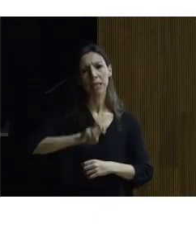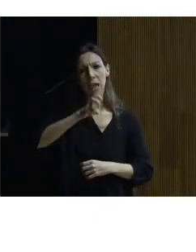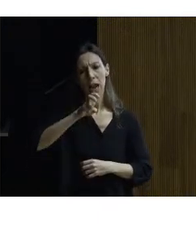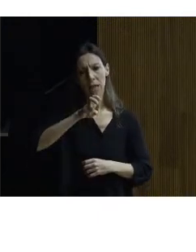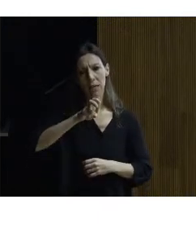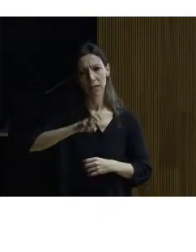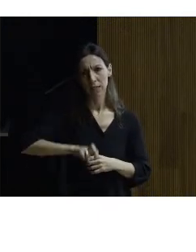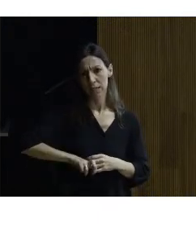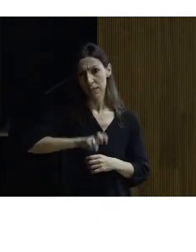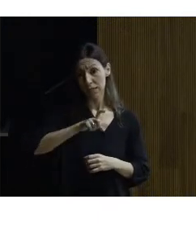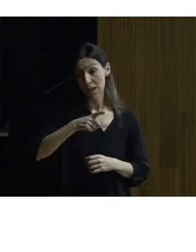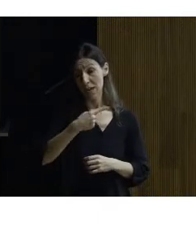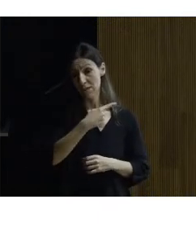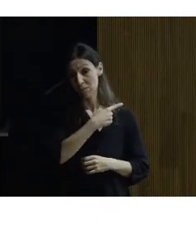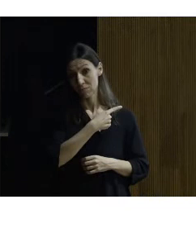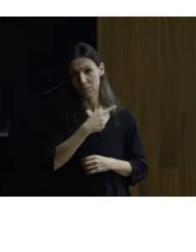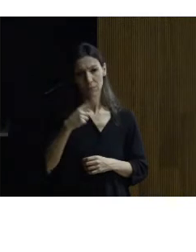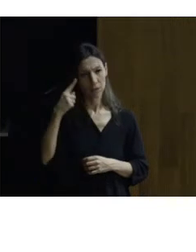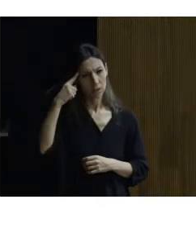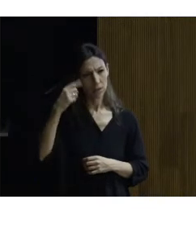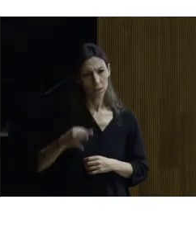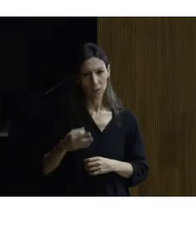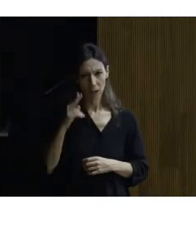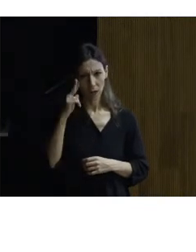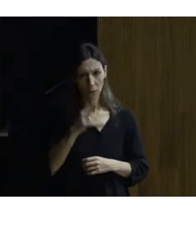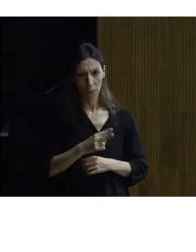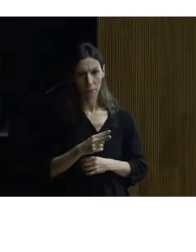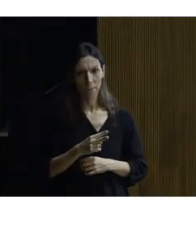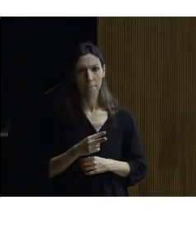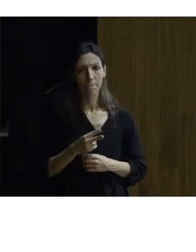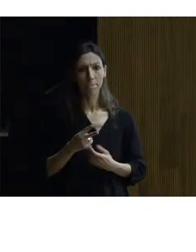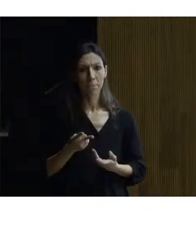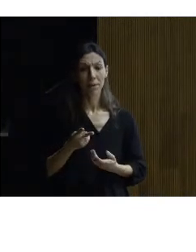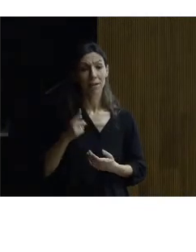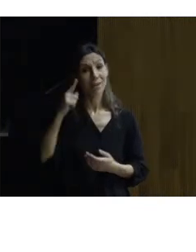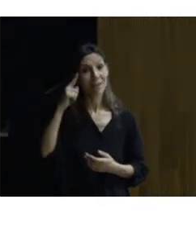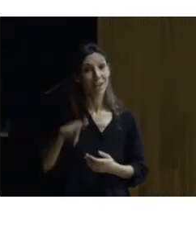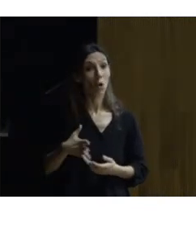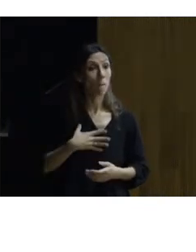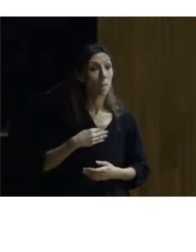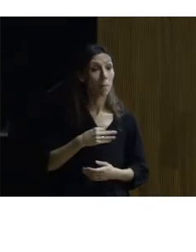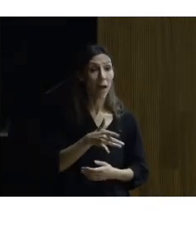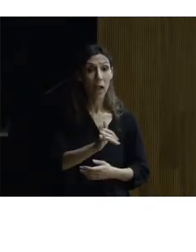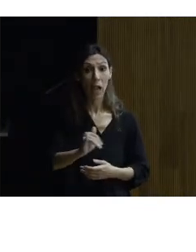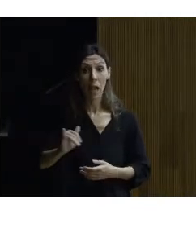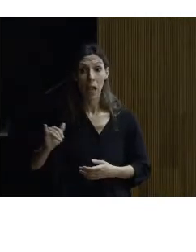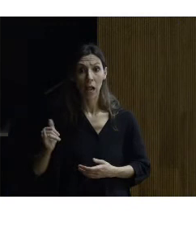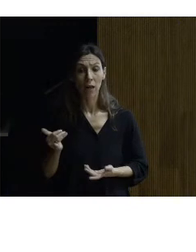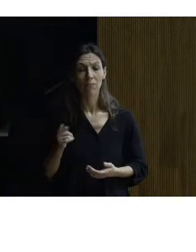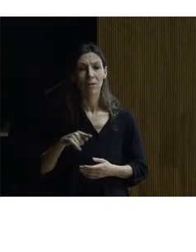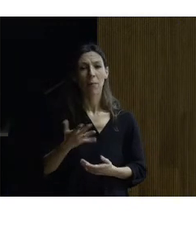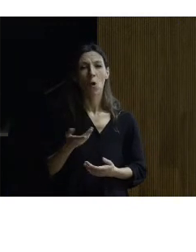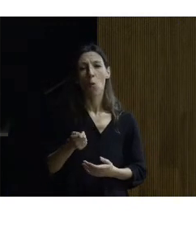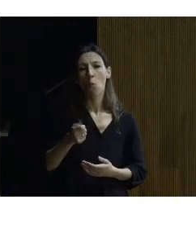existen creo que ustedes ven la mano sí creo que ustedes ven la mano planteaban mediante un pequeño elevador